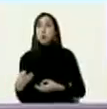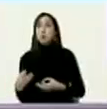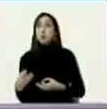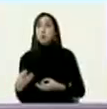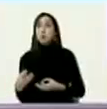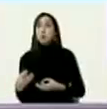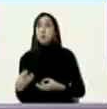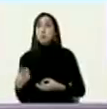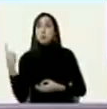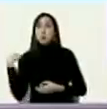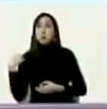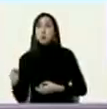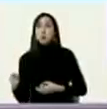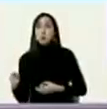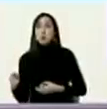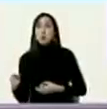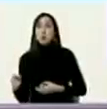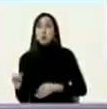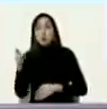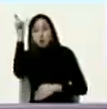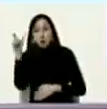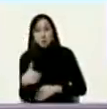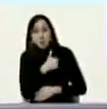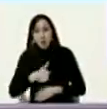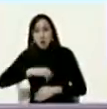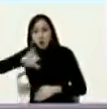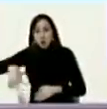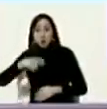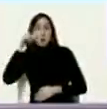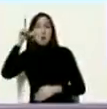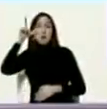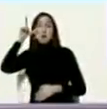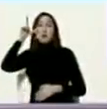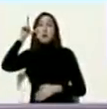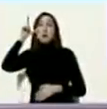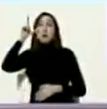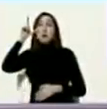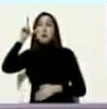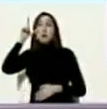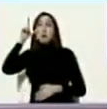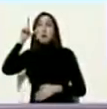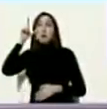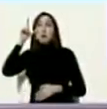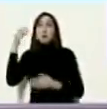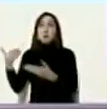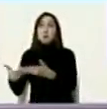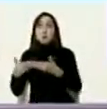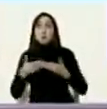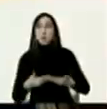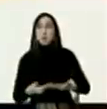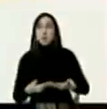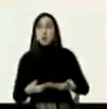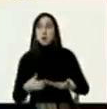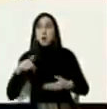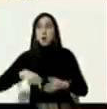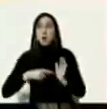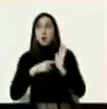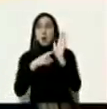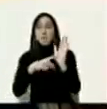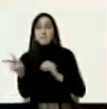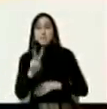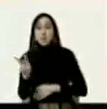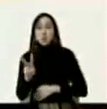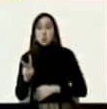ha traído el presidente de la asamblea nacional diputado jorge rodríguez plenipotenciario por venezuela en esas negociaciones